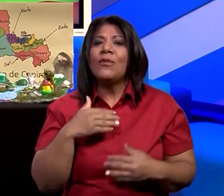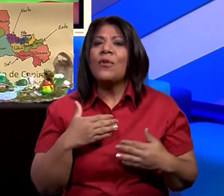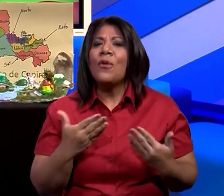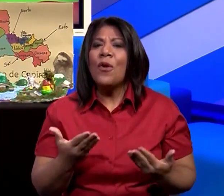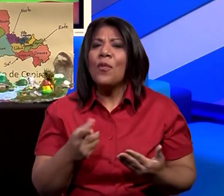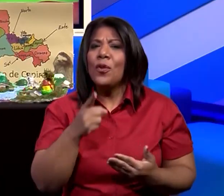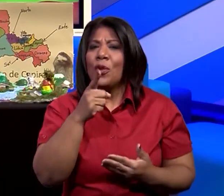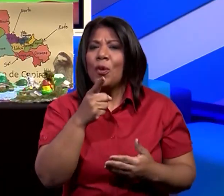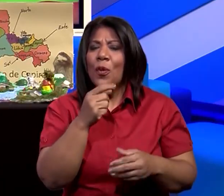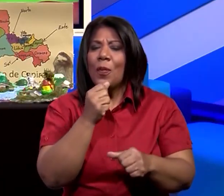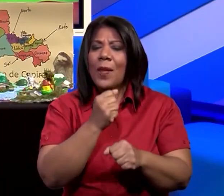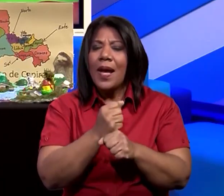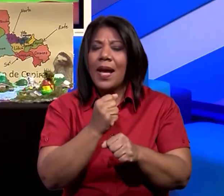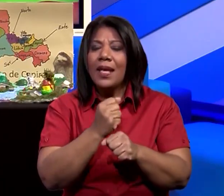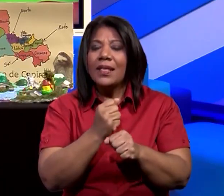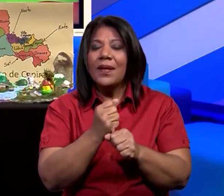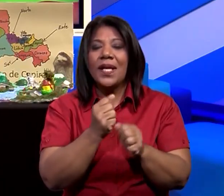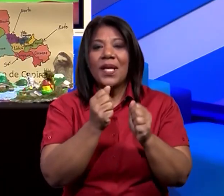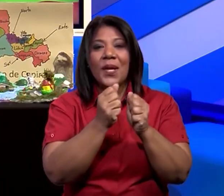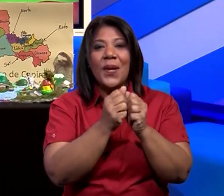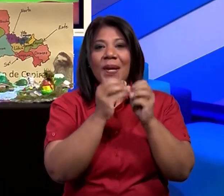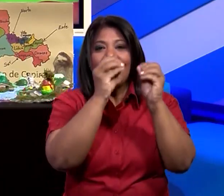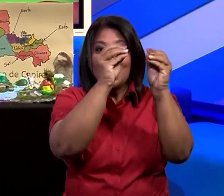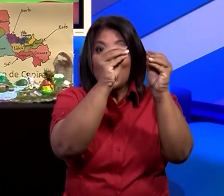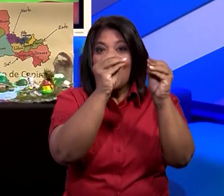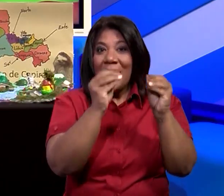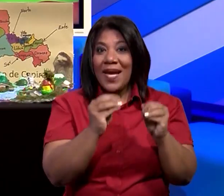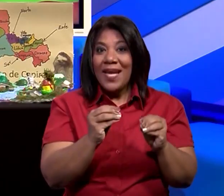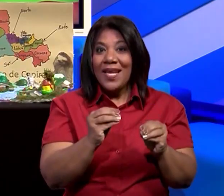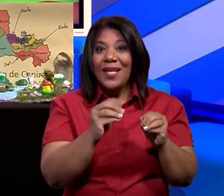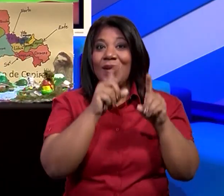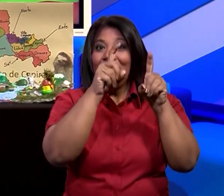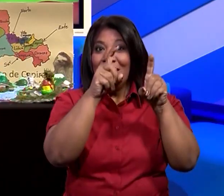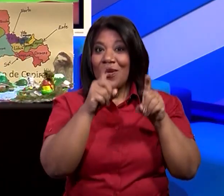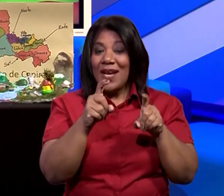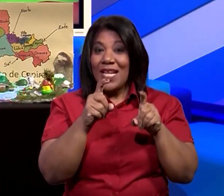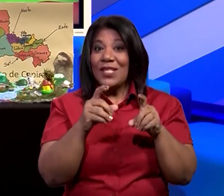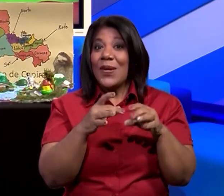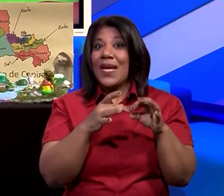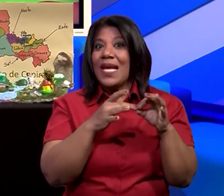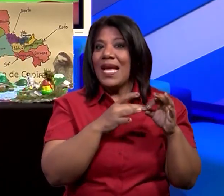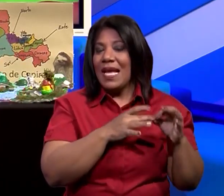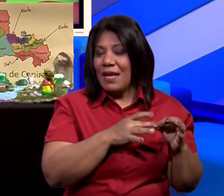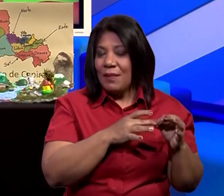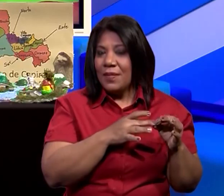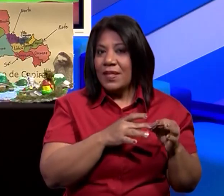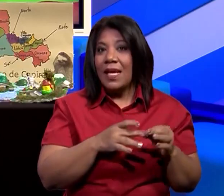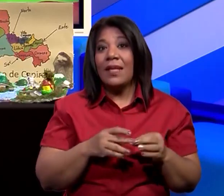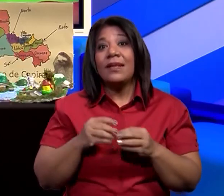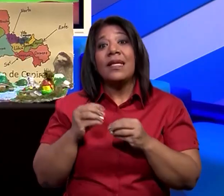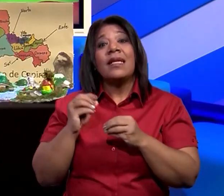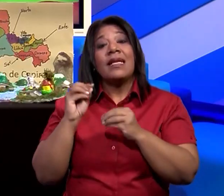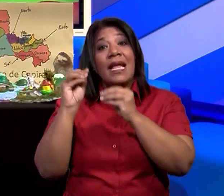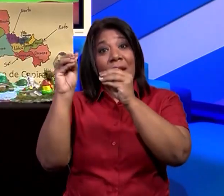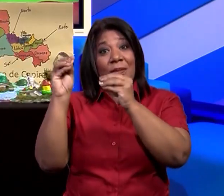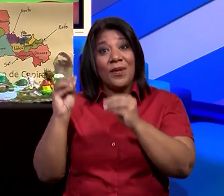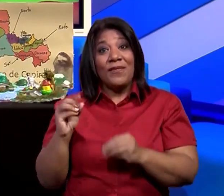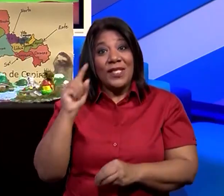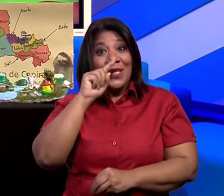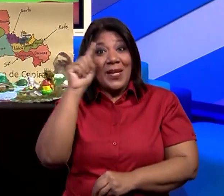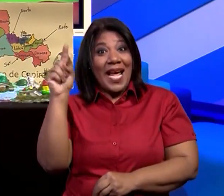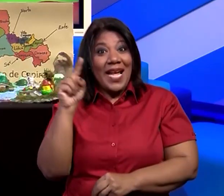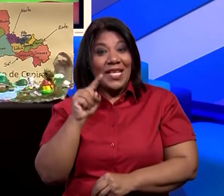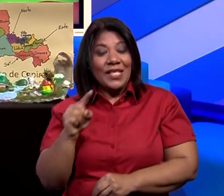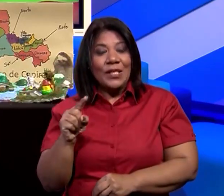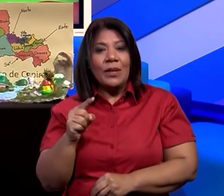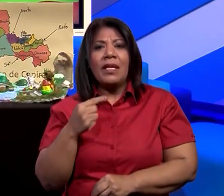conjunto con el maestro de educación especial. Las recomendaciones aquí son en general, ustedes